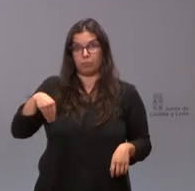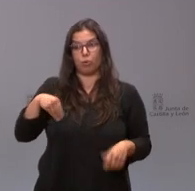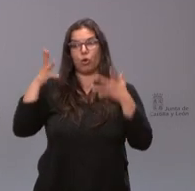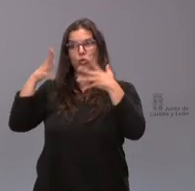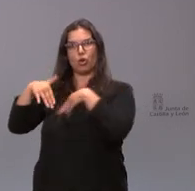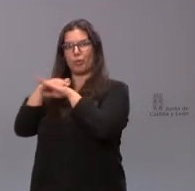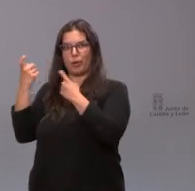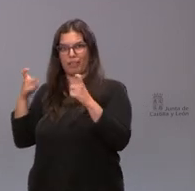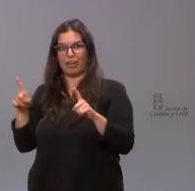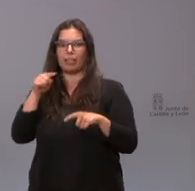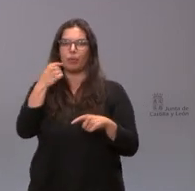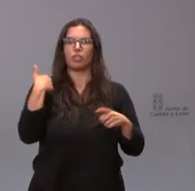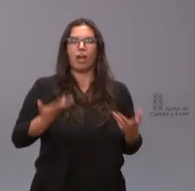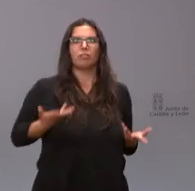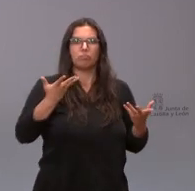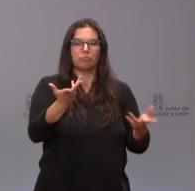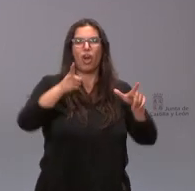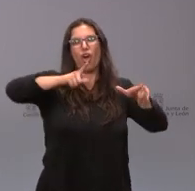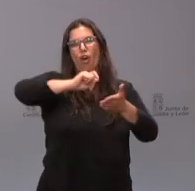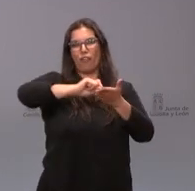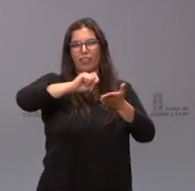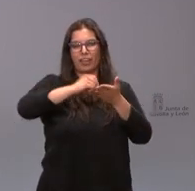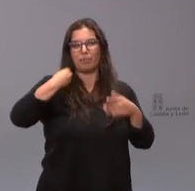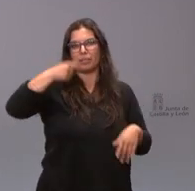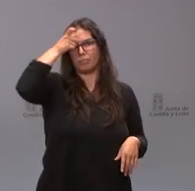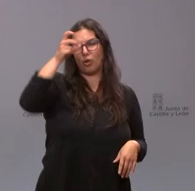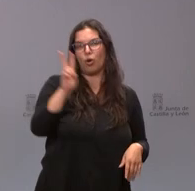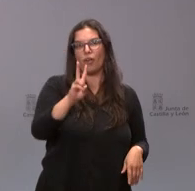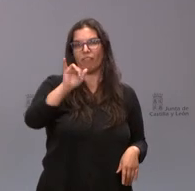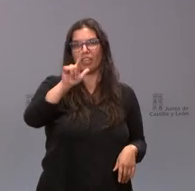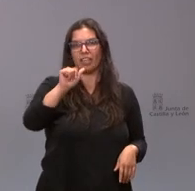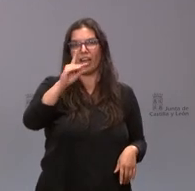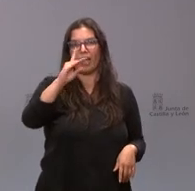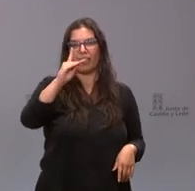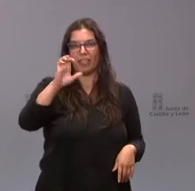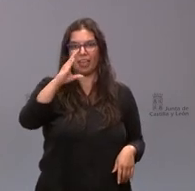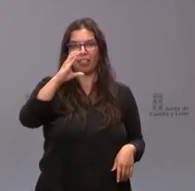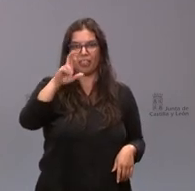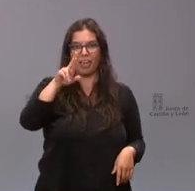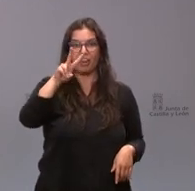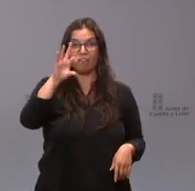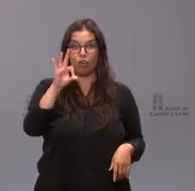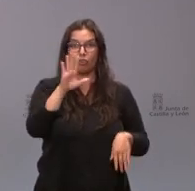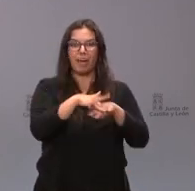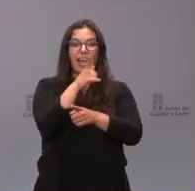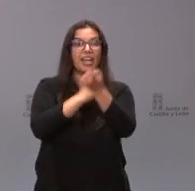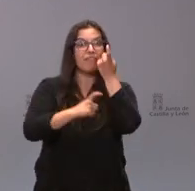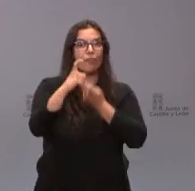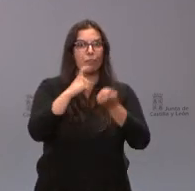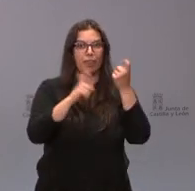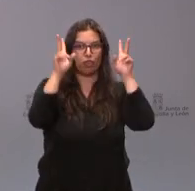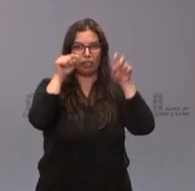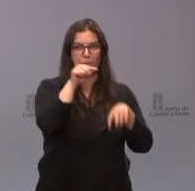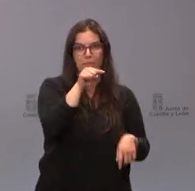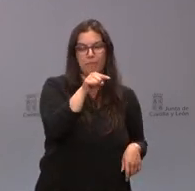de Gobierno pero ya está a disposición esa oficina en Villar de Ciervos de atención a todas las personas que requieran información con este asunto sí que